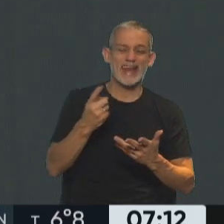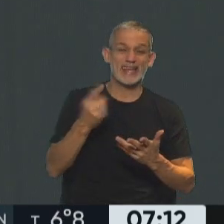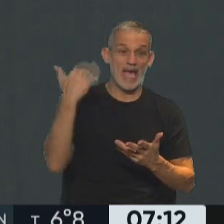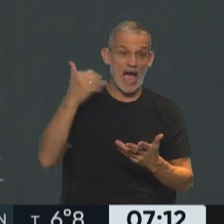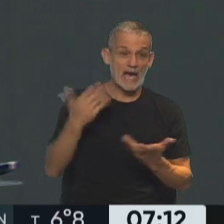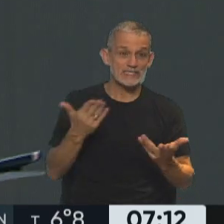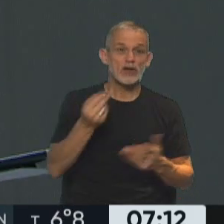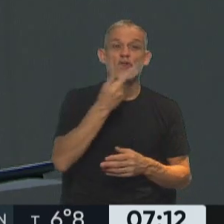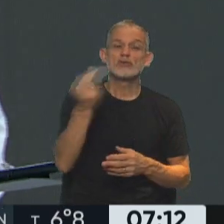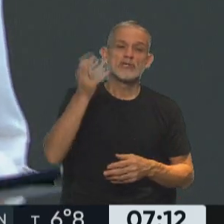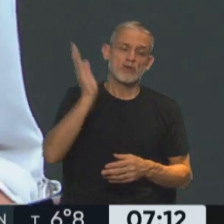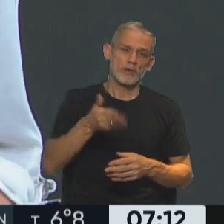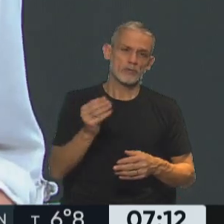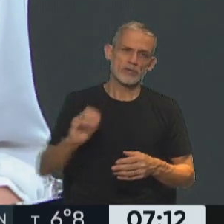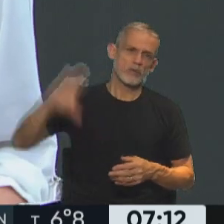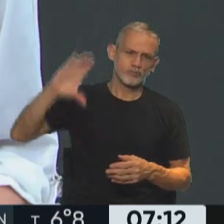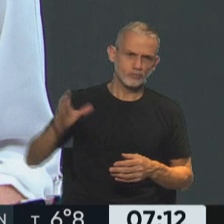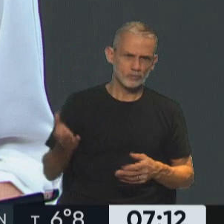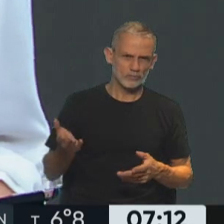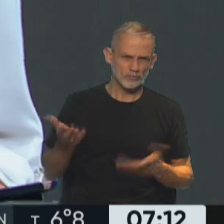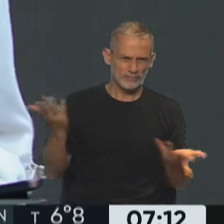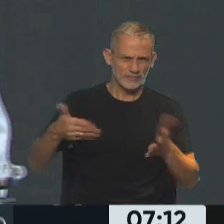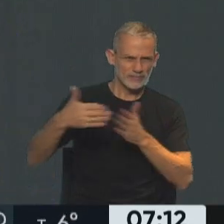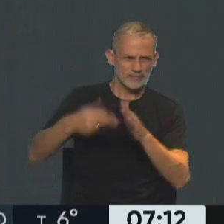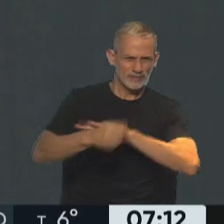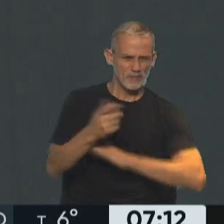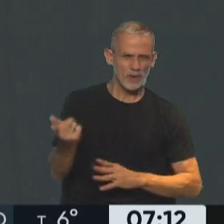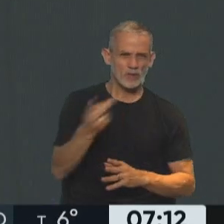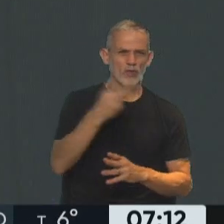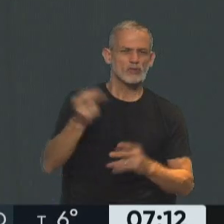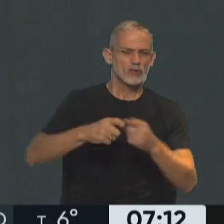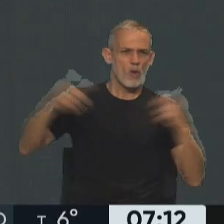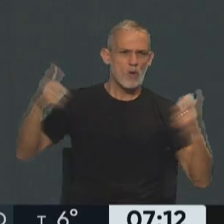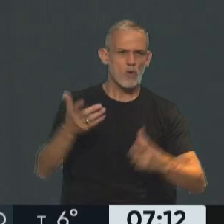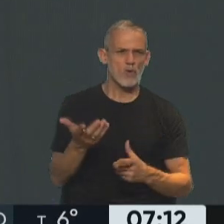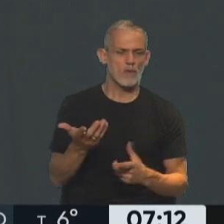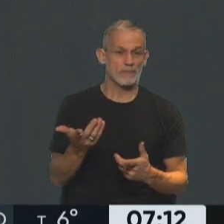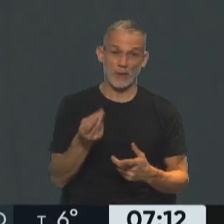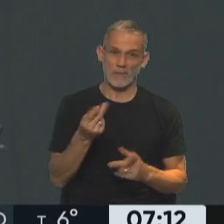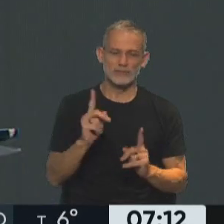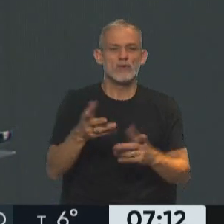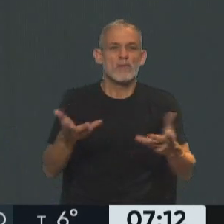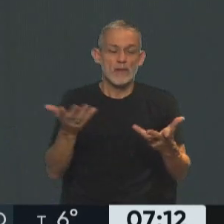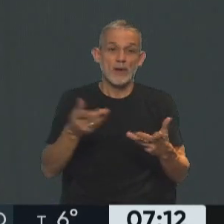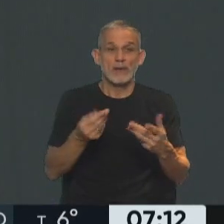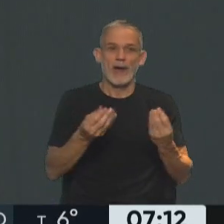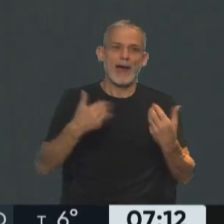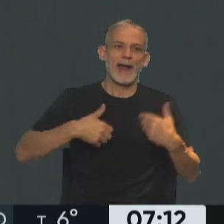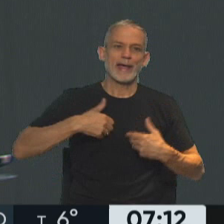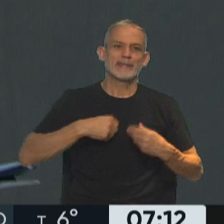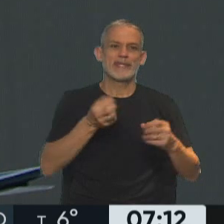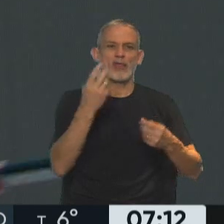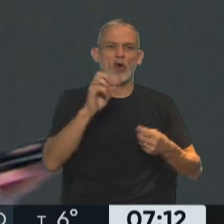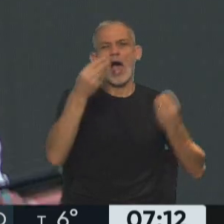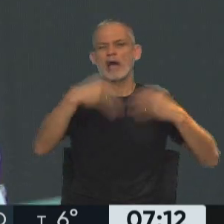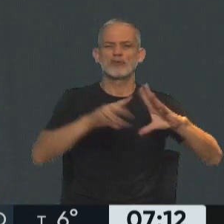dato, 200% aumentaron las importaciones de energía y a Argentina no le sobran los dólares. Entonces ese